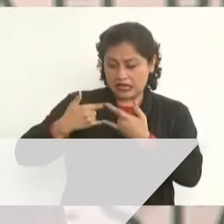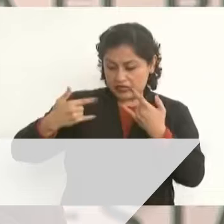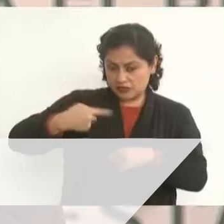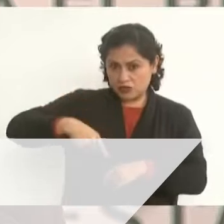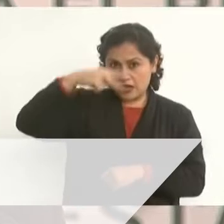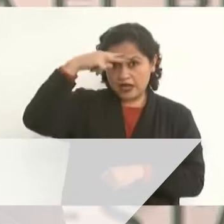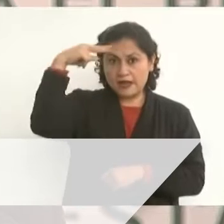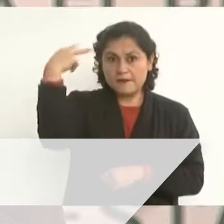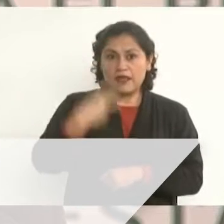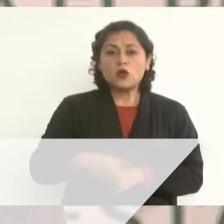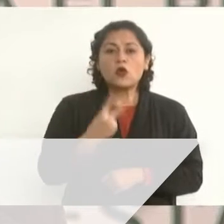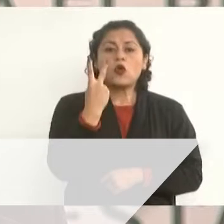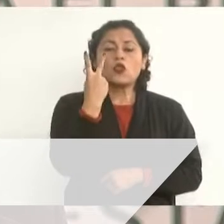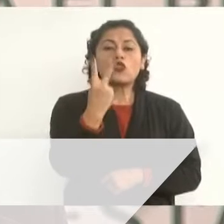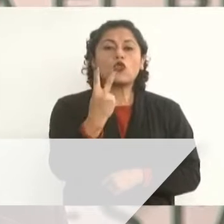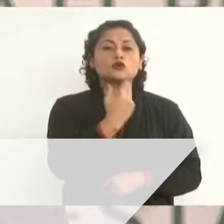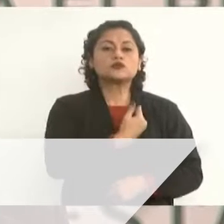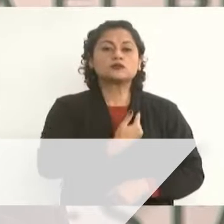llegado al cargo